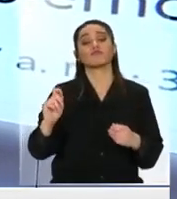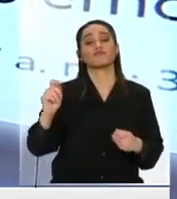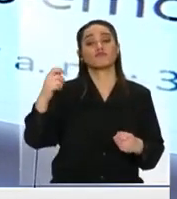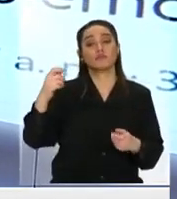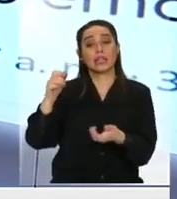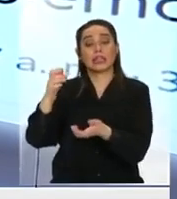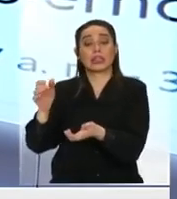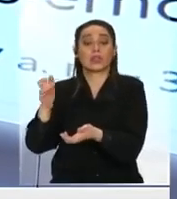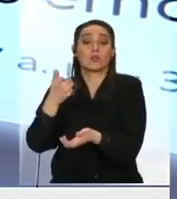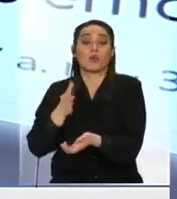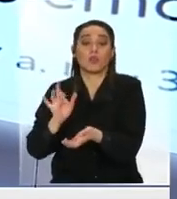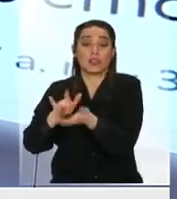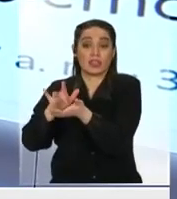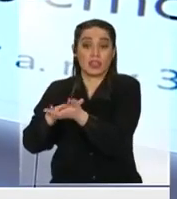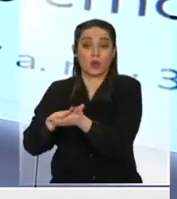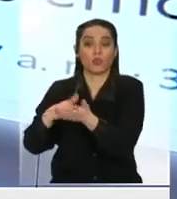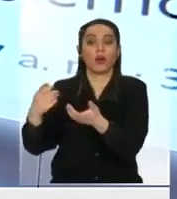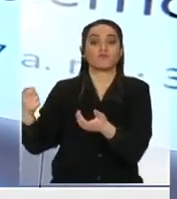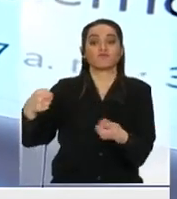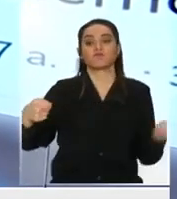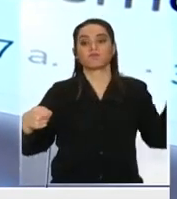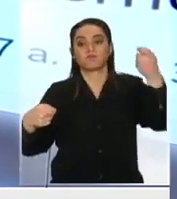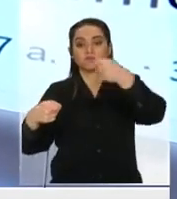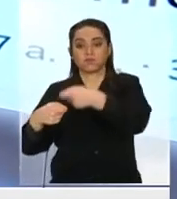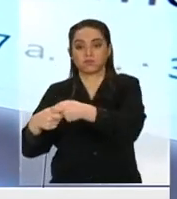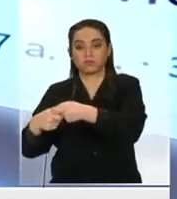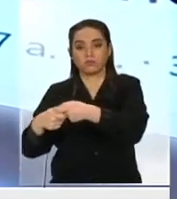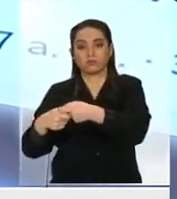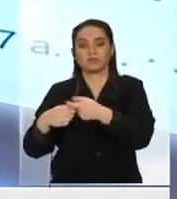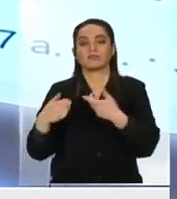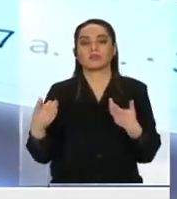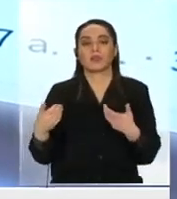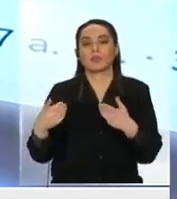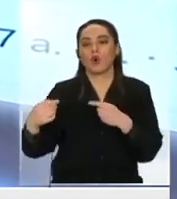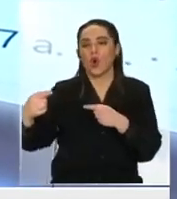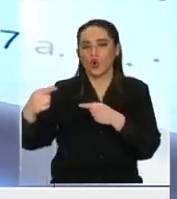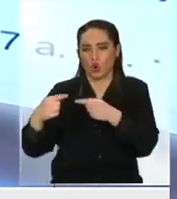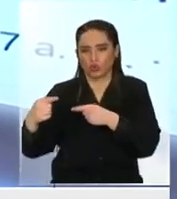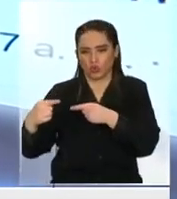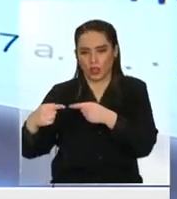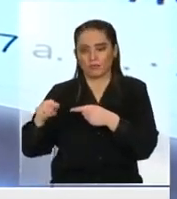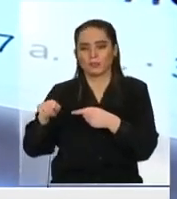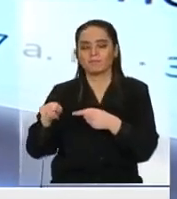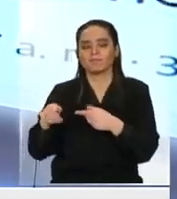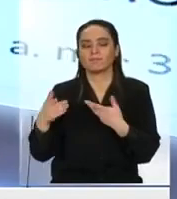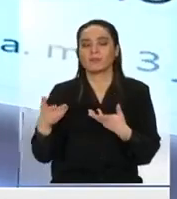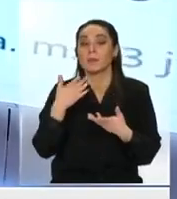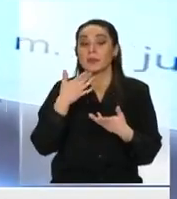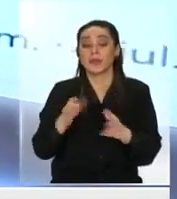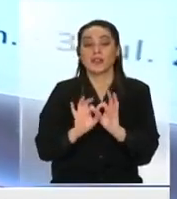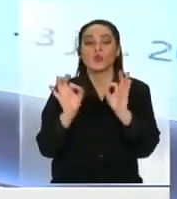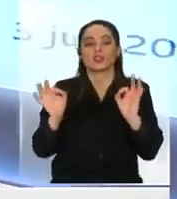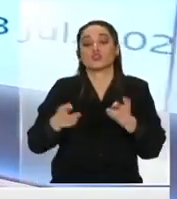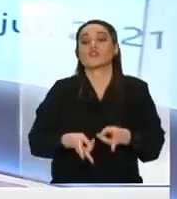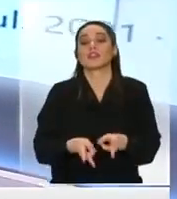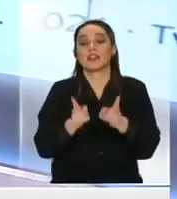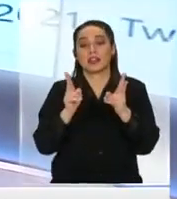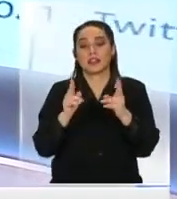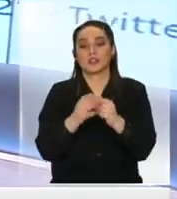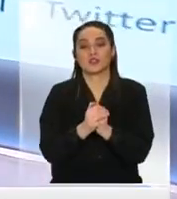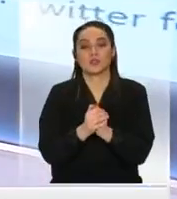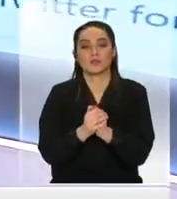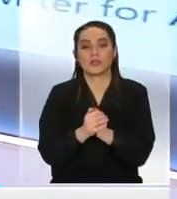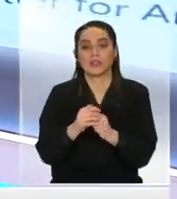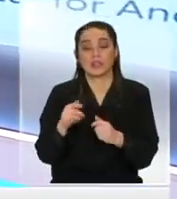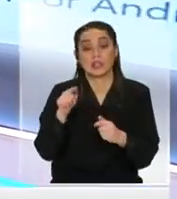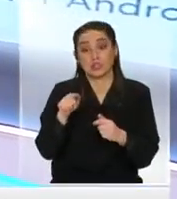deuda de corto plazo por deuda de largo plazo del Estado asumiendo que efectivamente la educación es un derecho. Esto no se va a